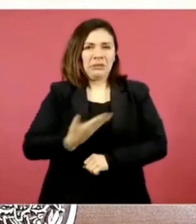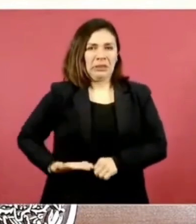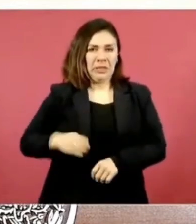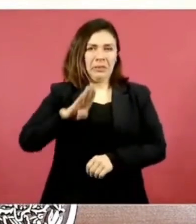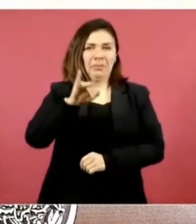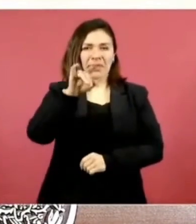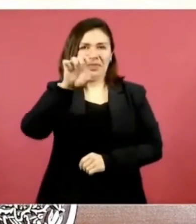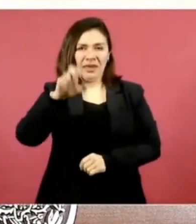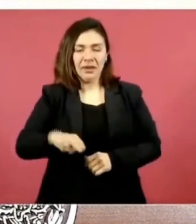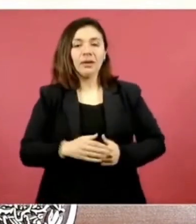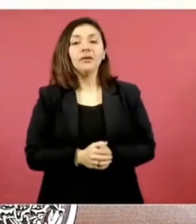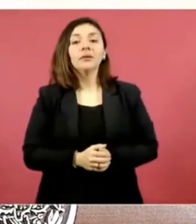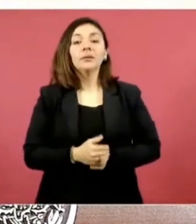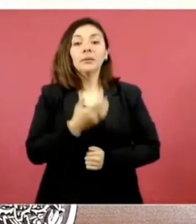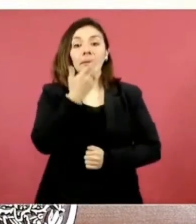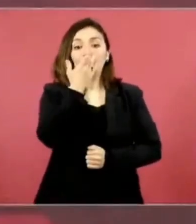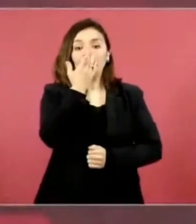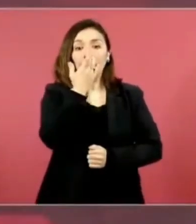la señora Elizabeth.